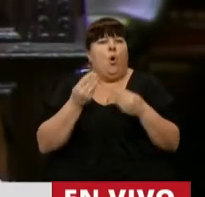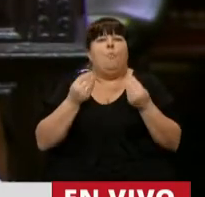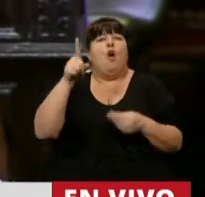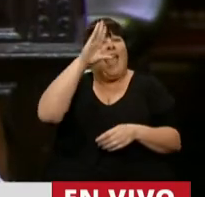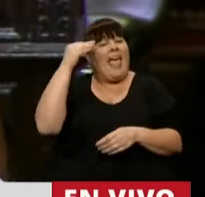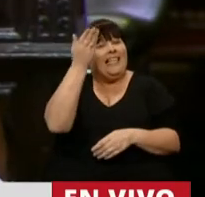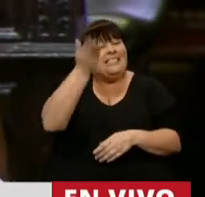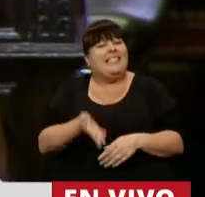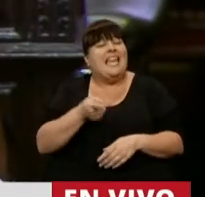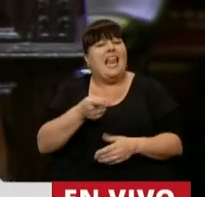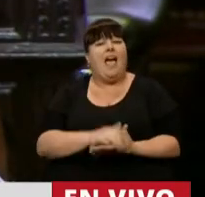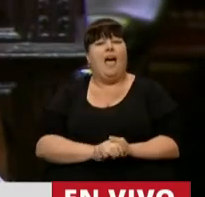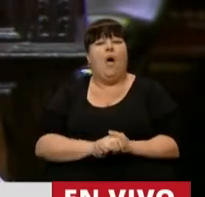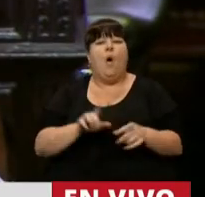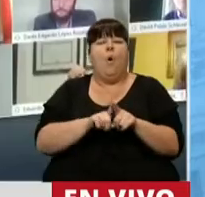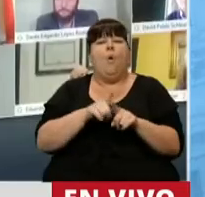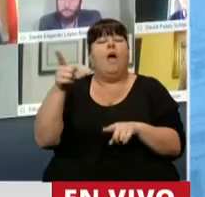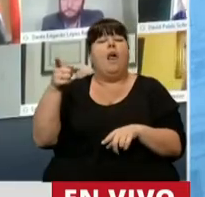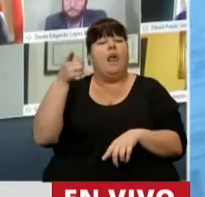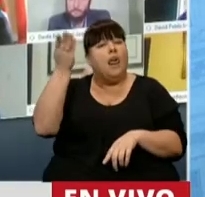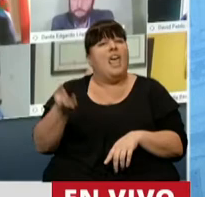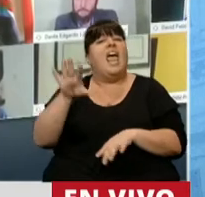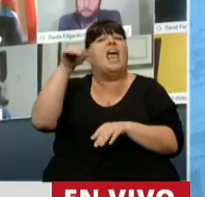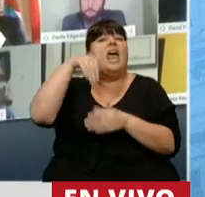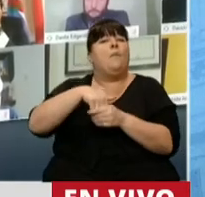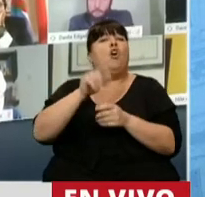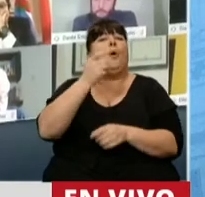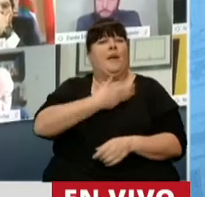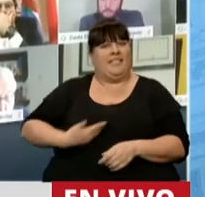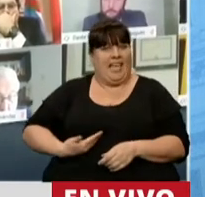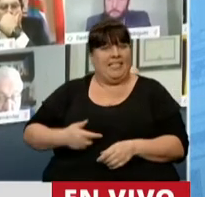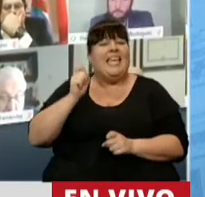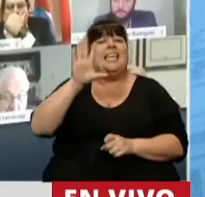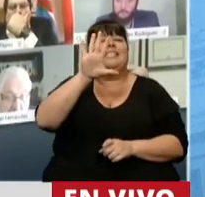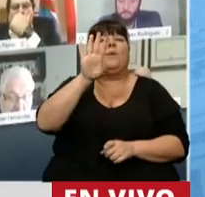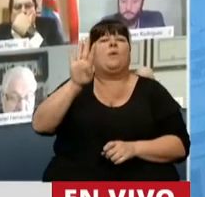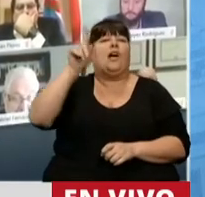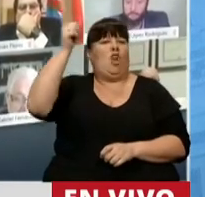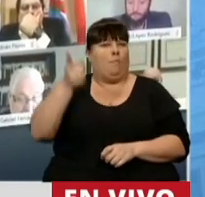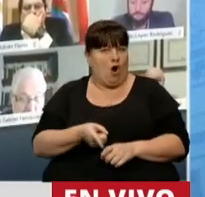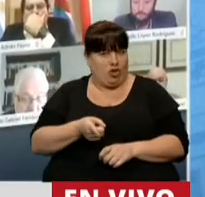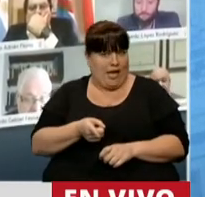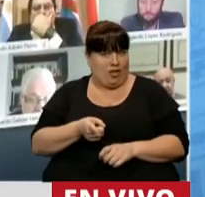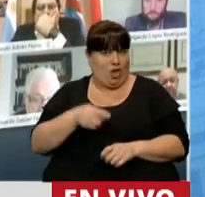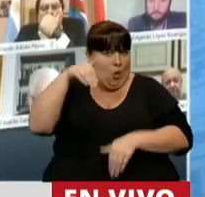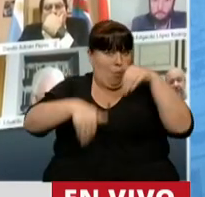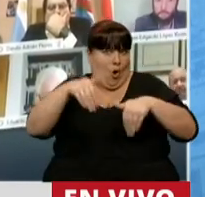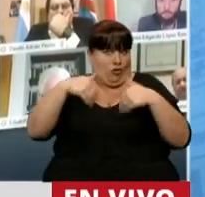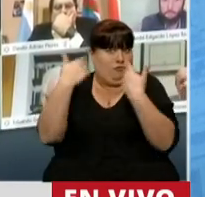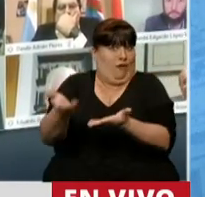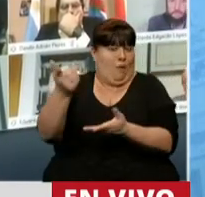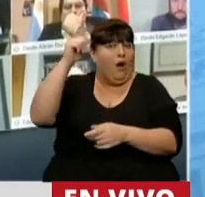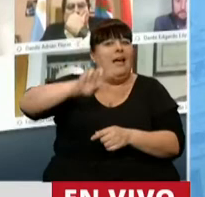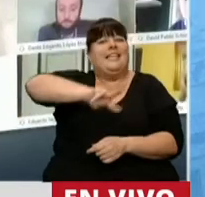Cristina Fernández de Kirchner fue elegida presidenta por el 54% de los votos